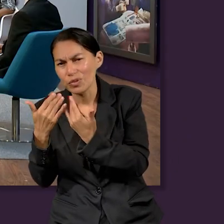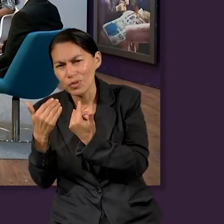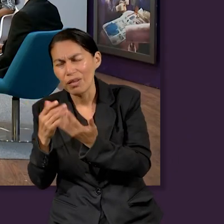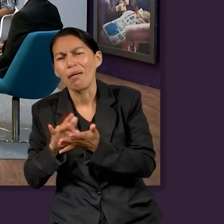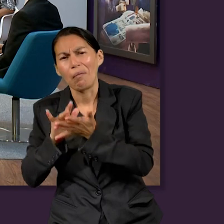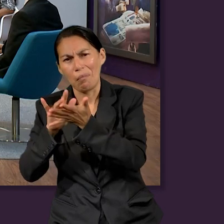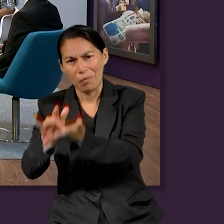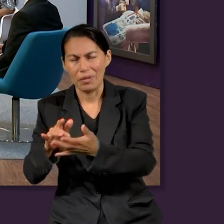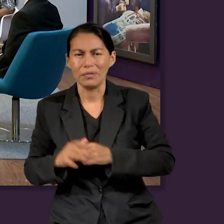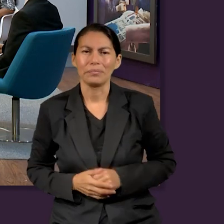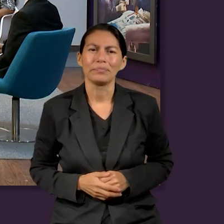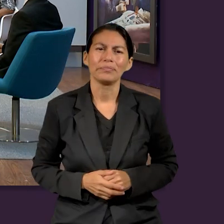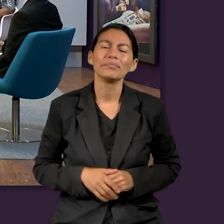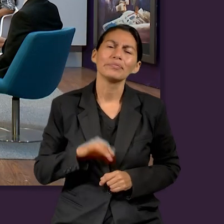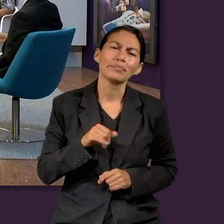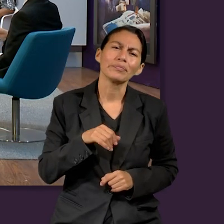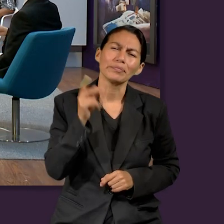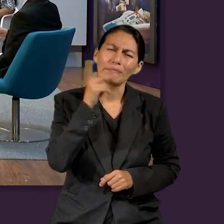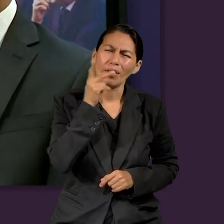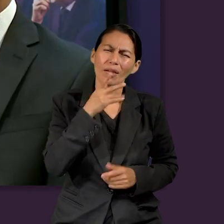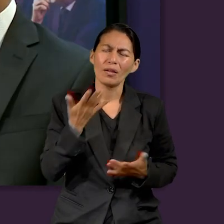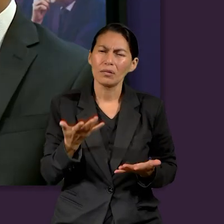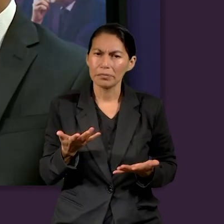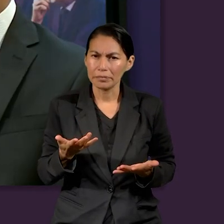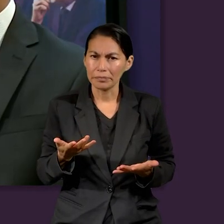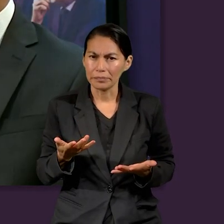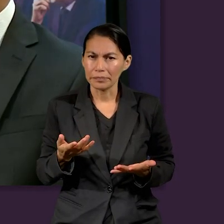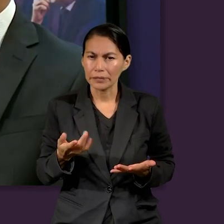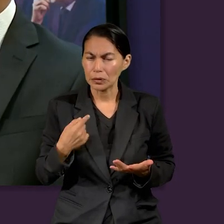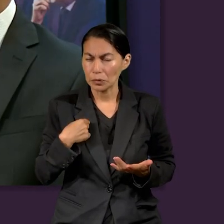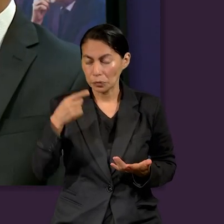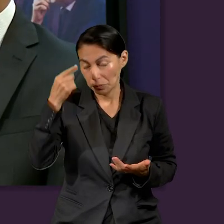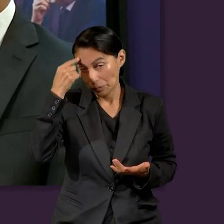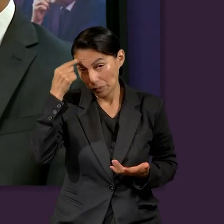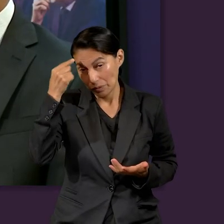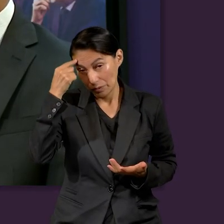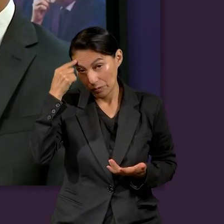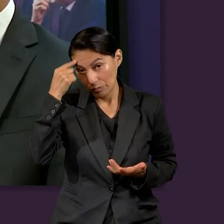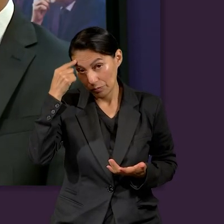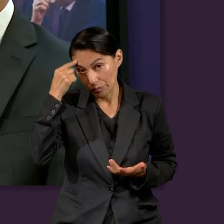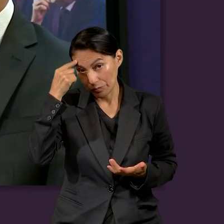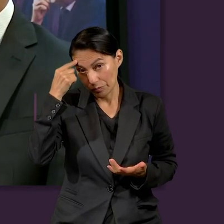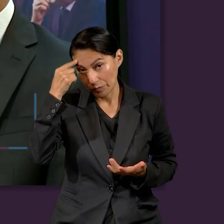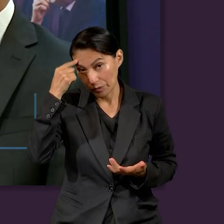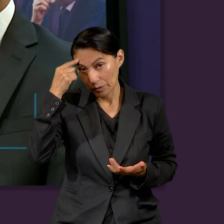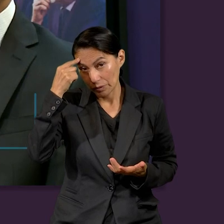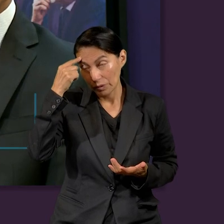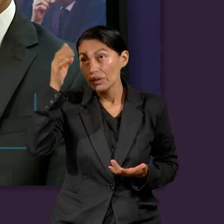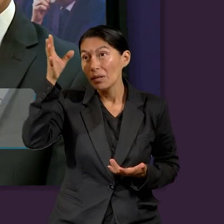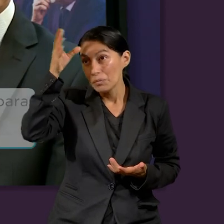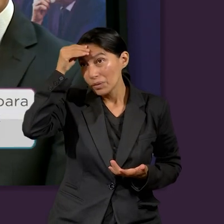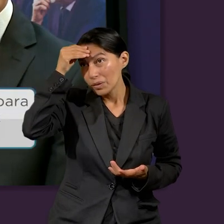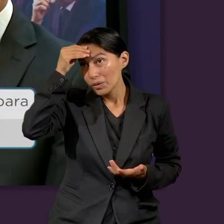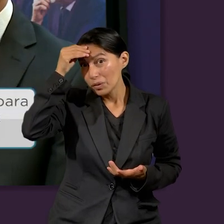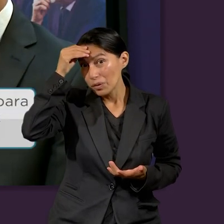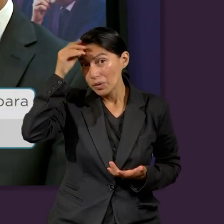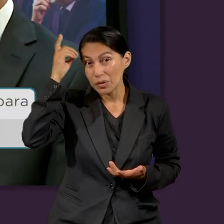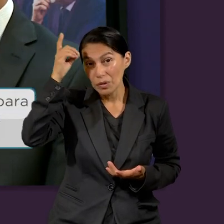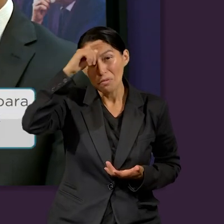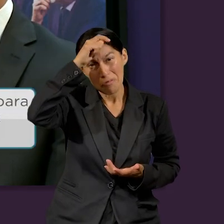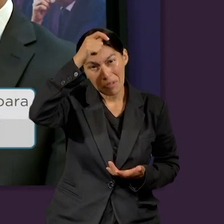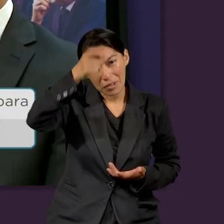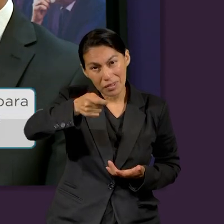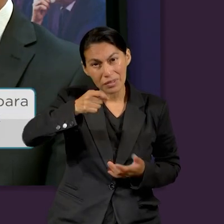en la obra de Dios. Y pastor, retomando un poco este punto, creo, y hemos aprendido también,